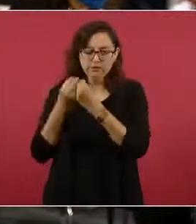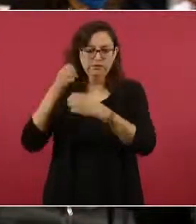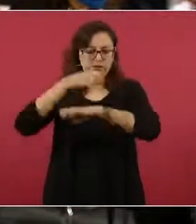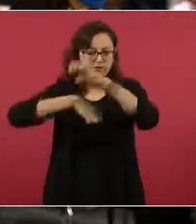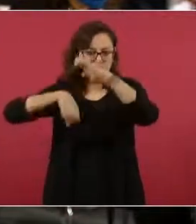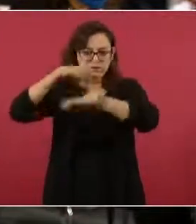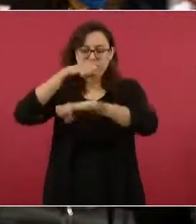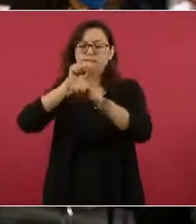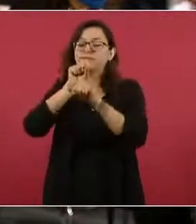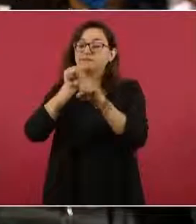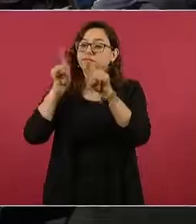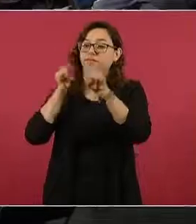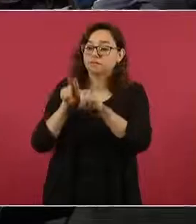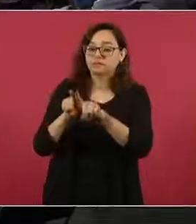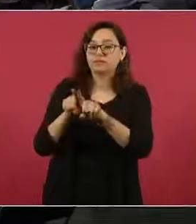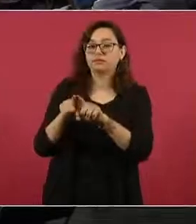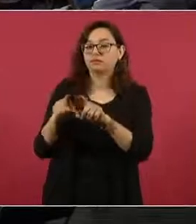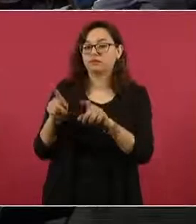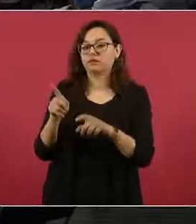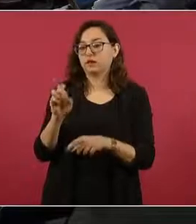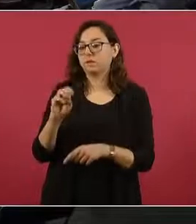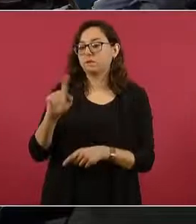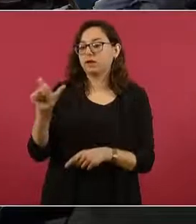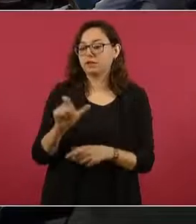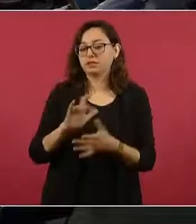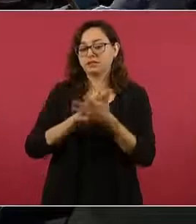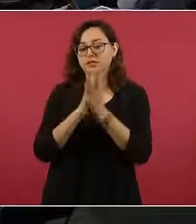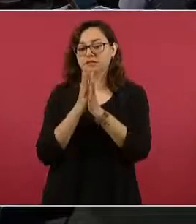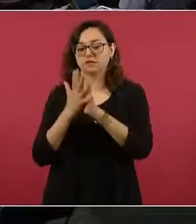grupo que se controla desde Pemex Transformación Industrial.